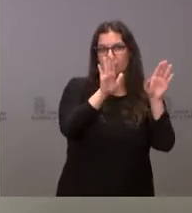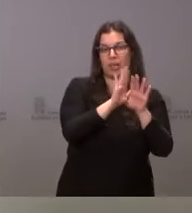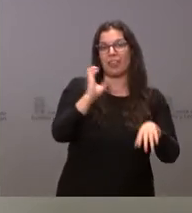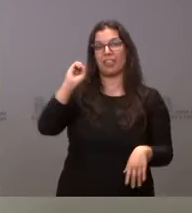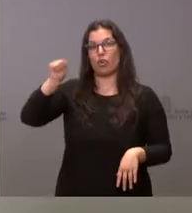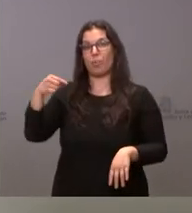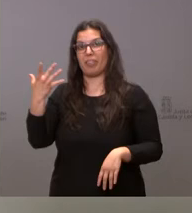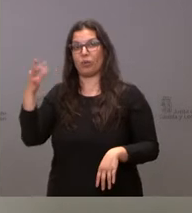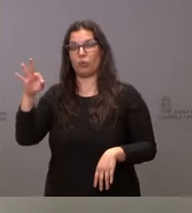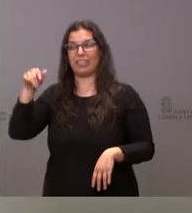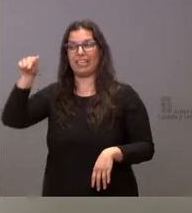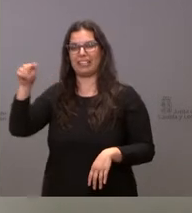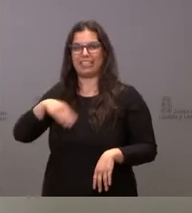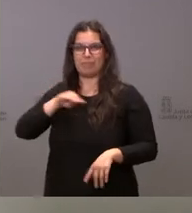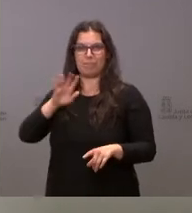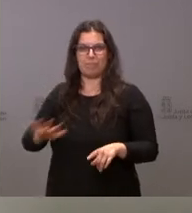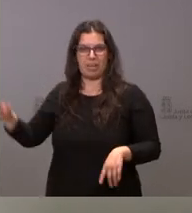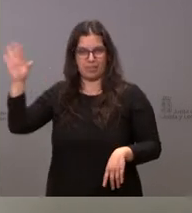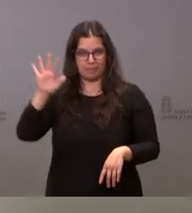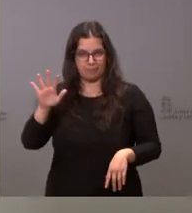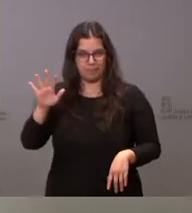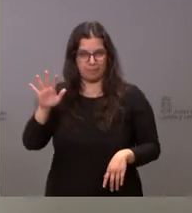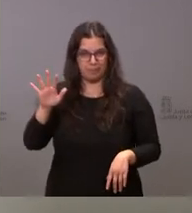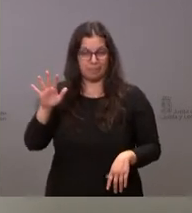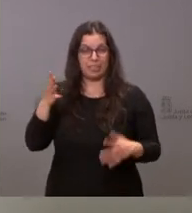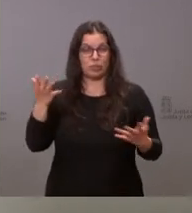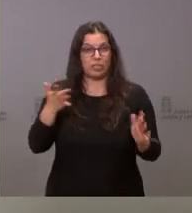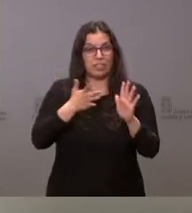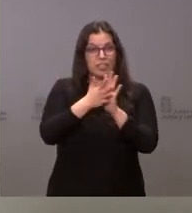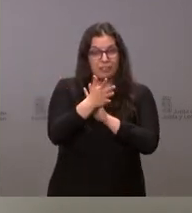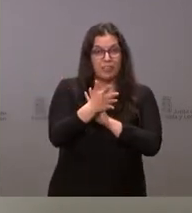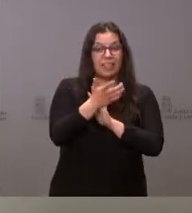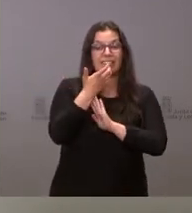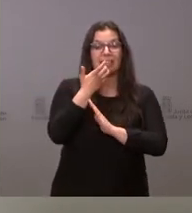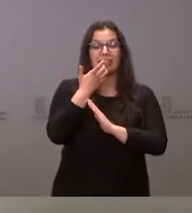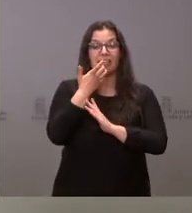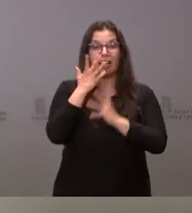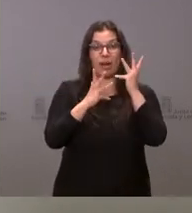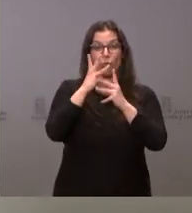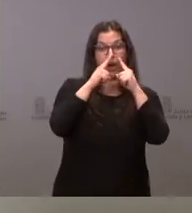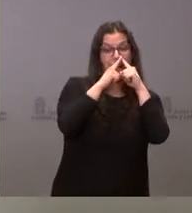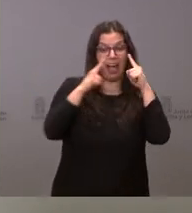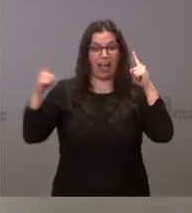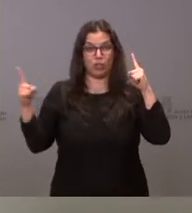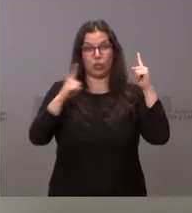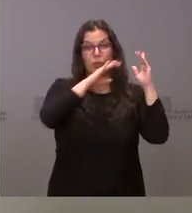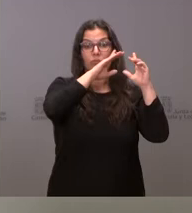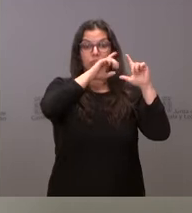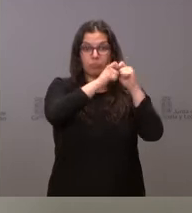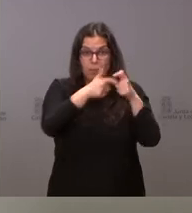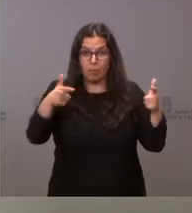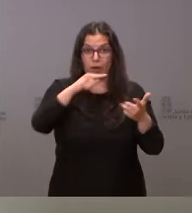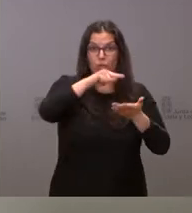,50% dentro del conjunto nacional. Por tanto, en términos interanuales, suben los activos, suben los ocupados,